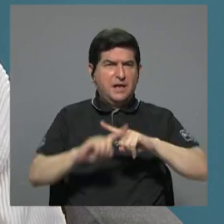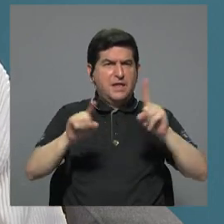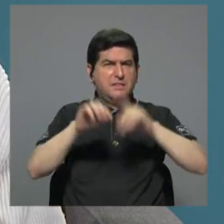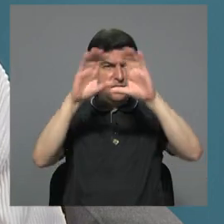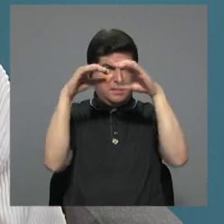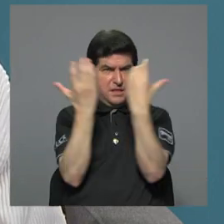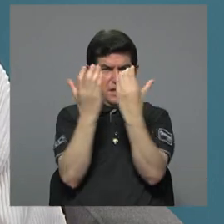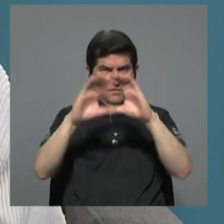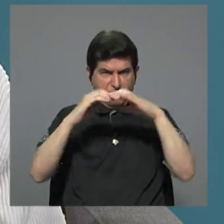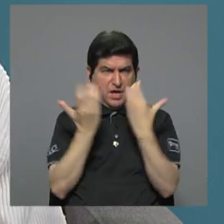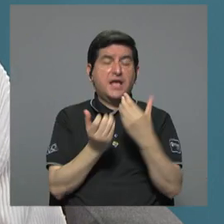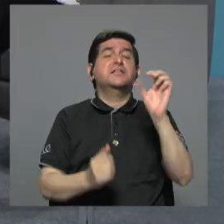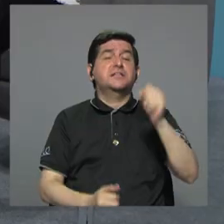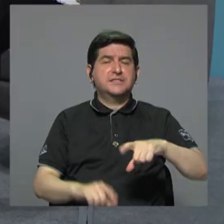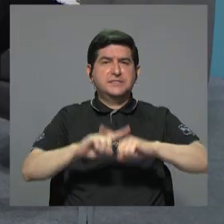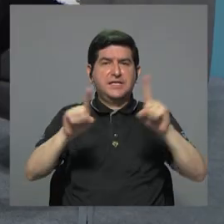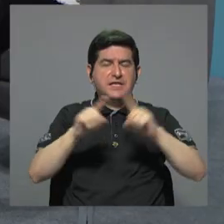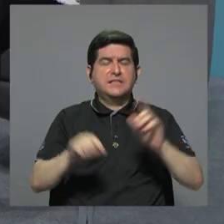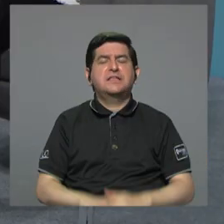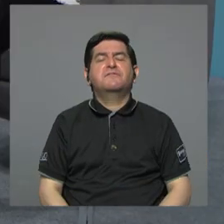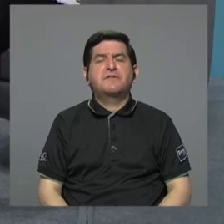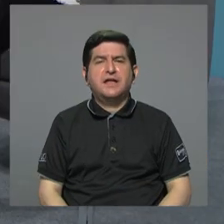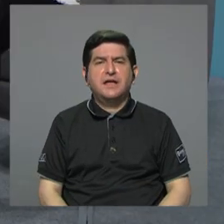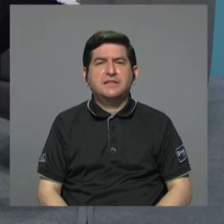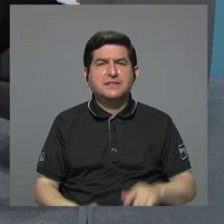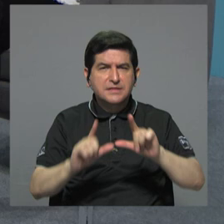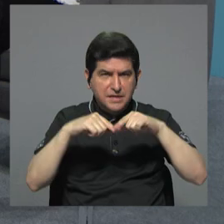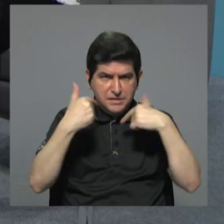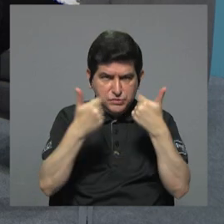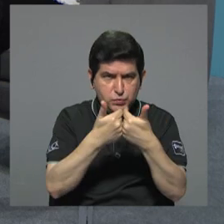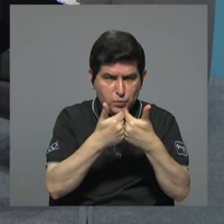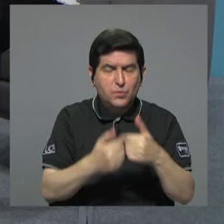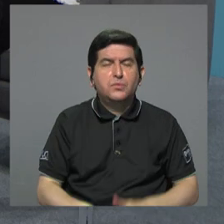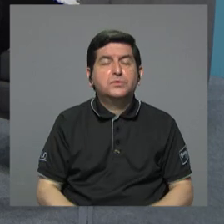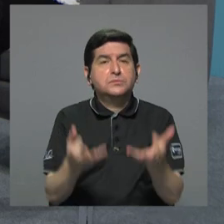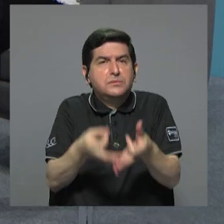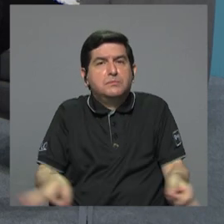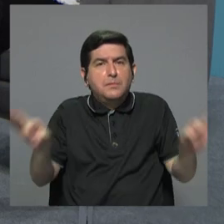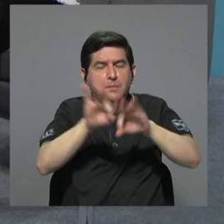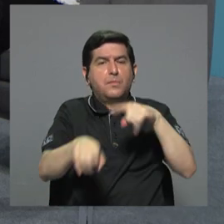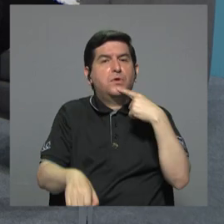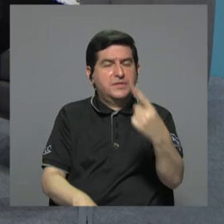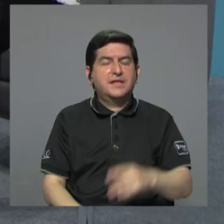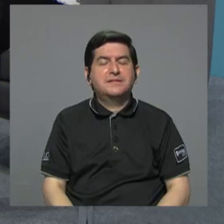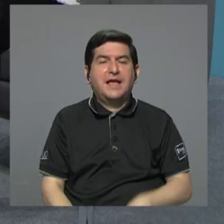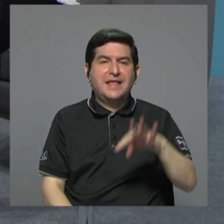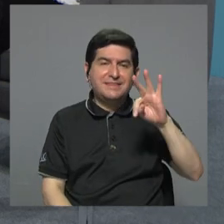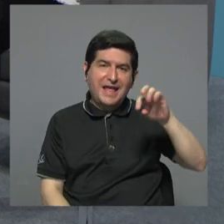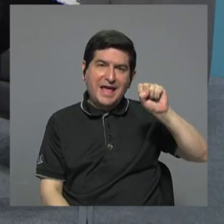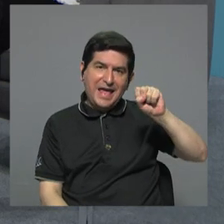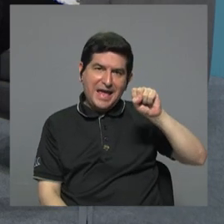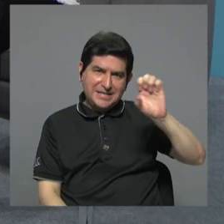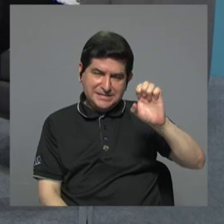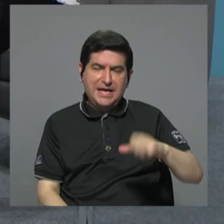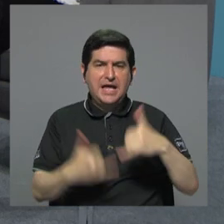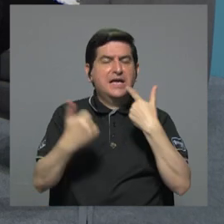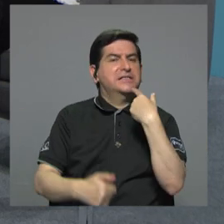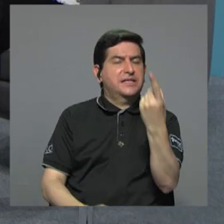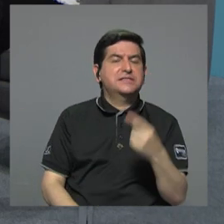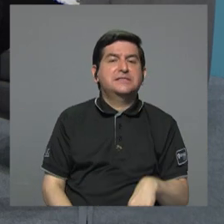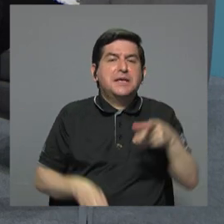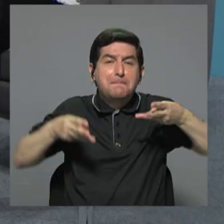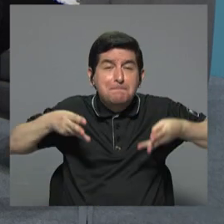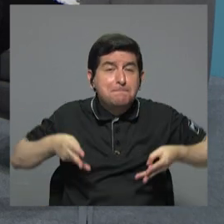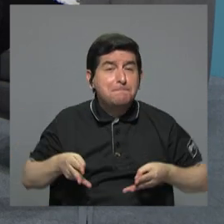Hulda. Correcto, tienen varias series. Algo importante tal vez de mencionar es que el mismo Tribunal Supremo de Elecciones ha dicho que este